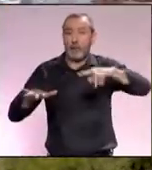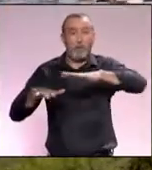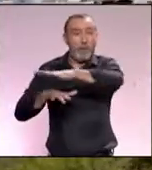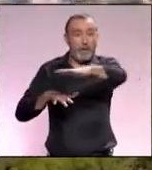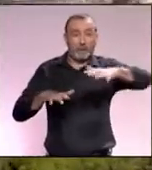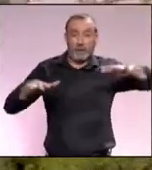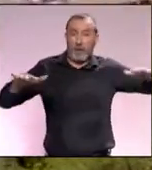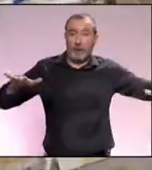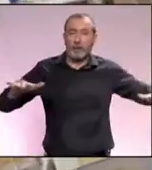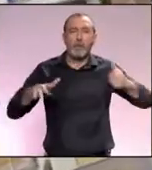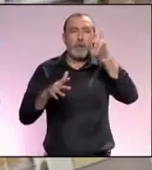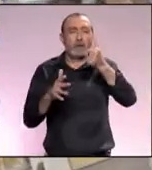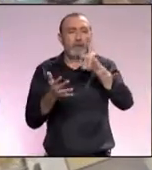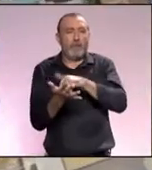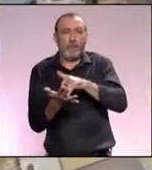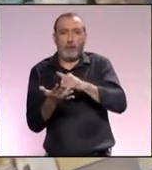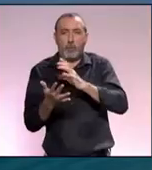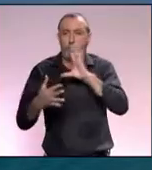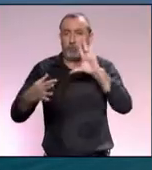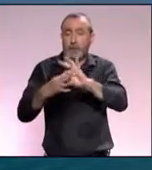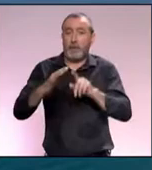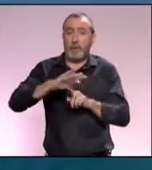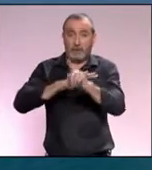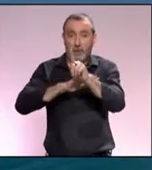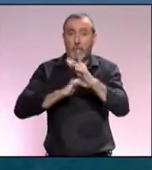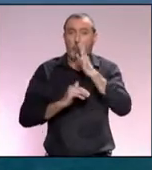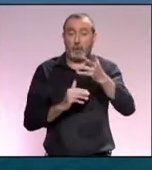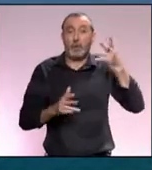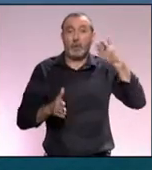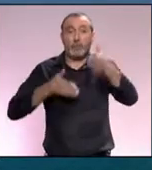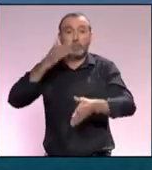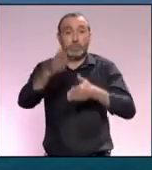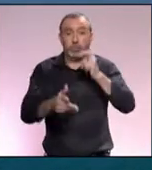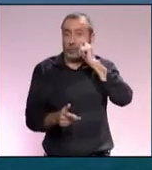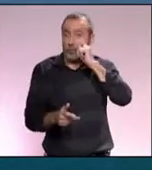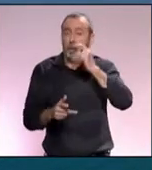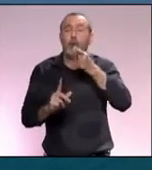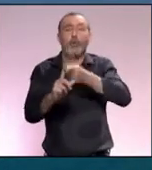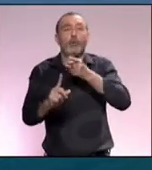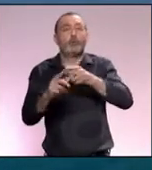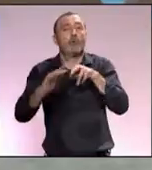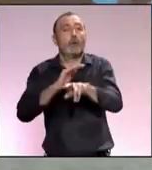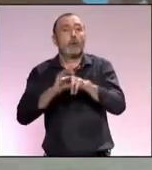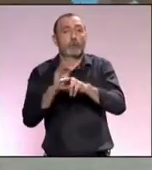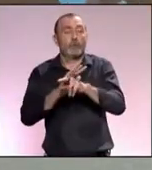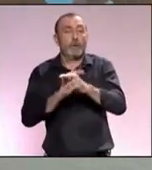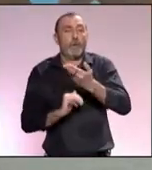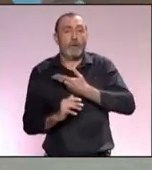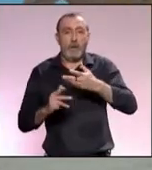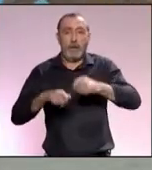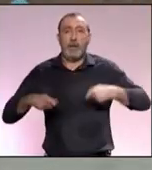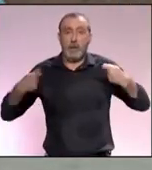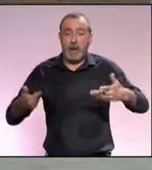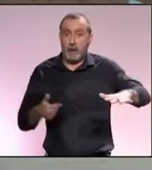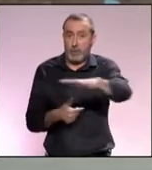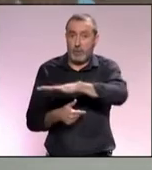mostrarse especialmente frágil con su desarrollo. Ya hemos visto cómo la llegada de turistas tiende a cambiar el uso de los recursos naturales, pero más allá